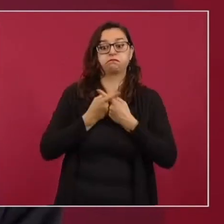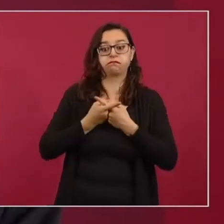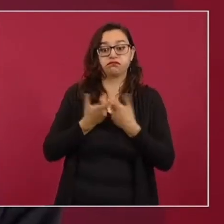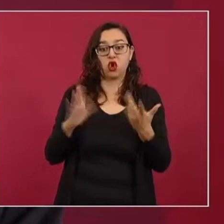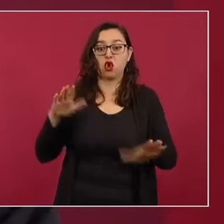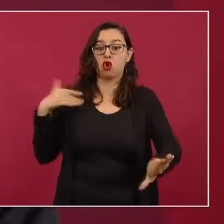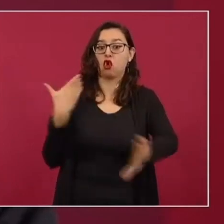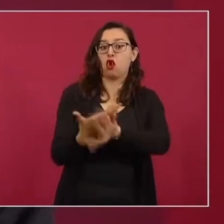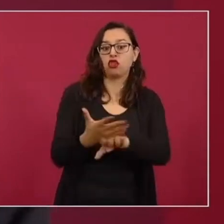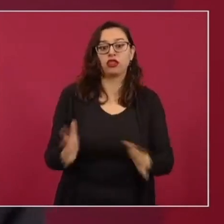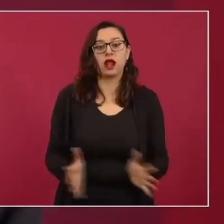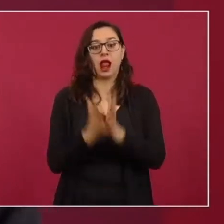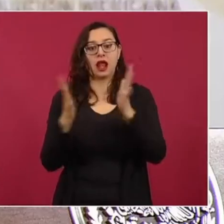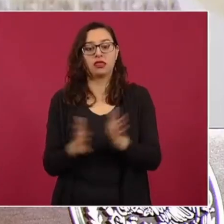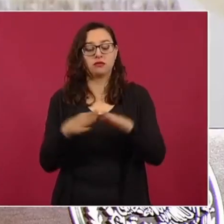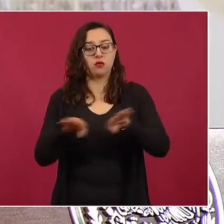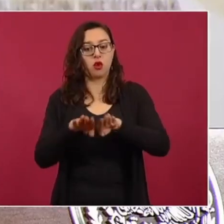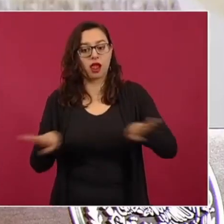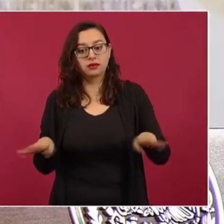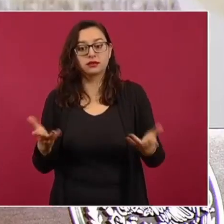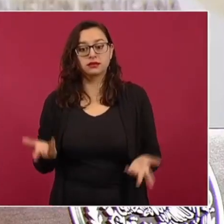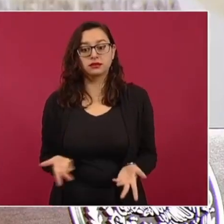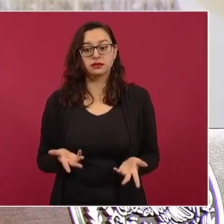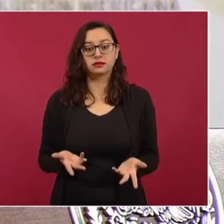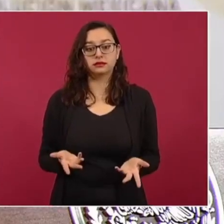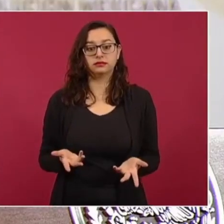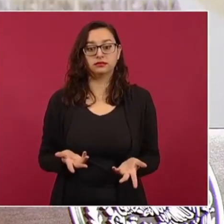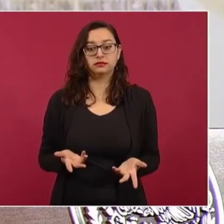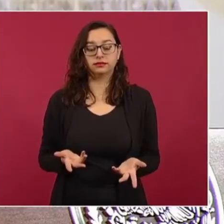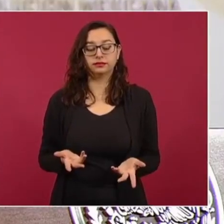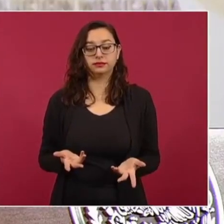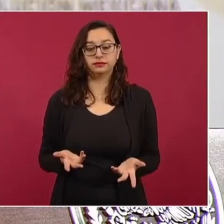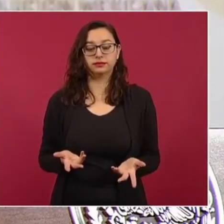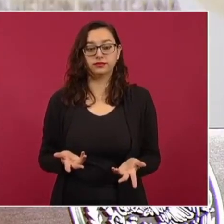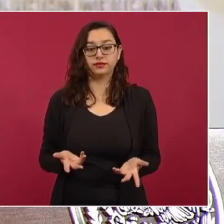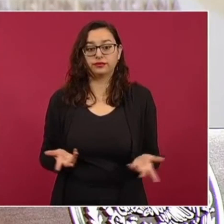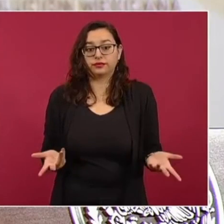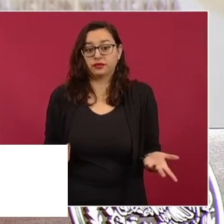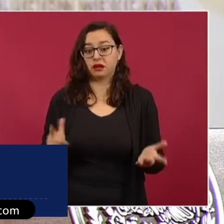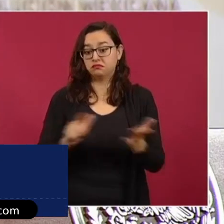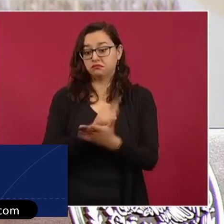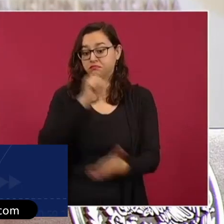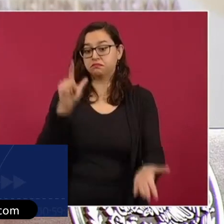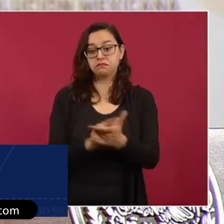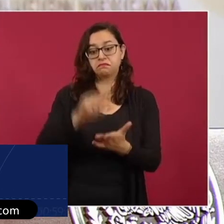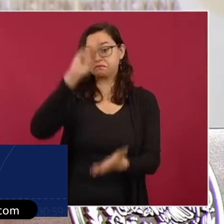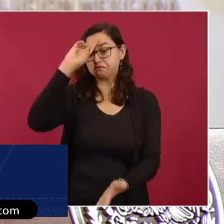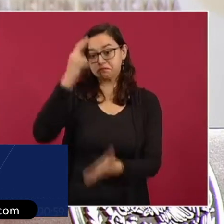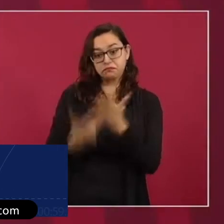y están violando la Constitución.